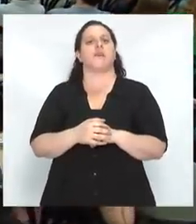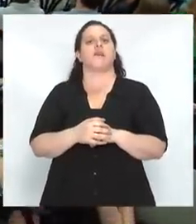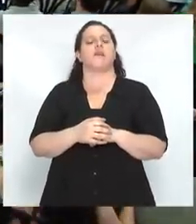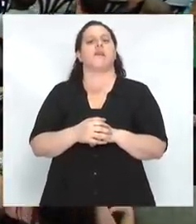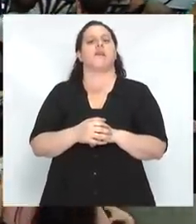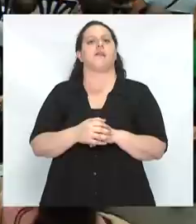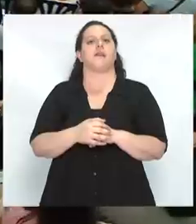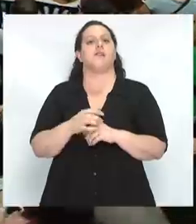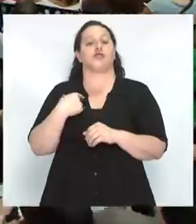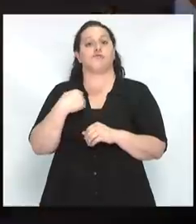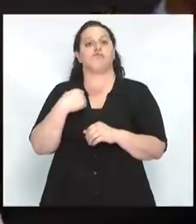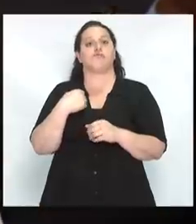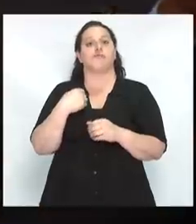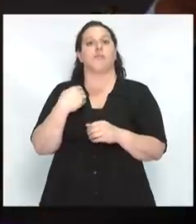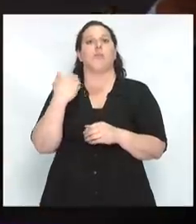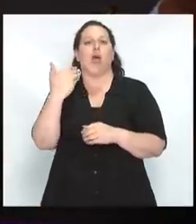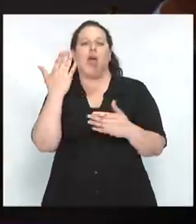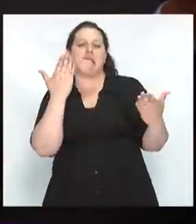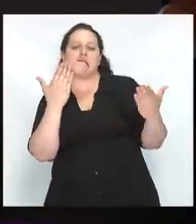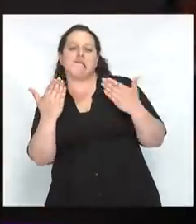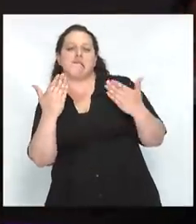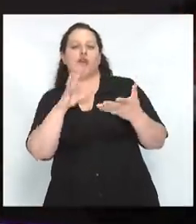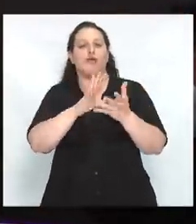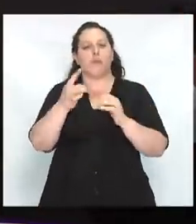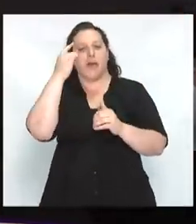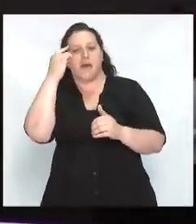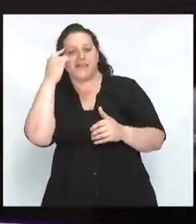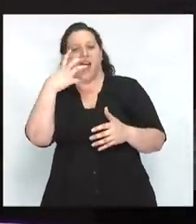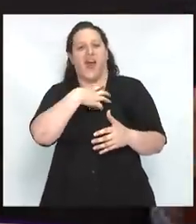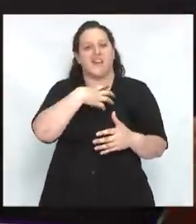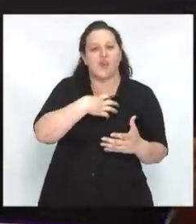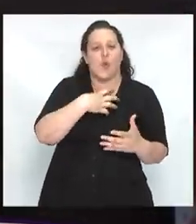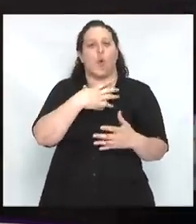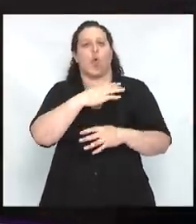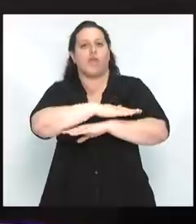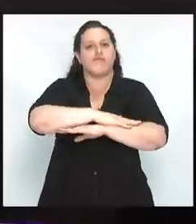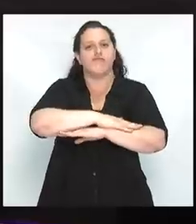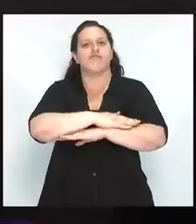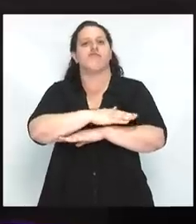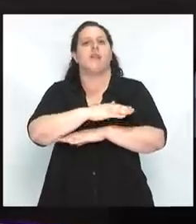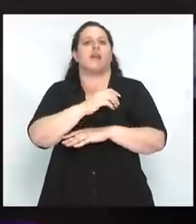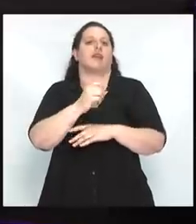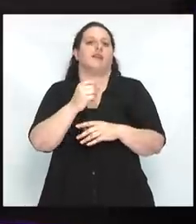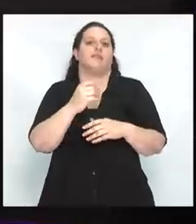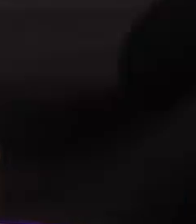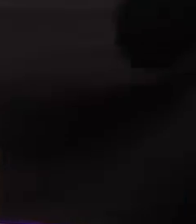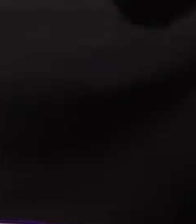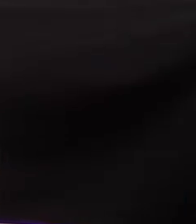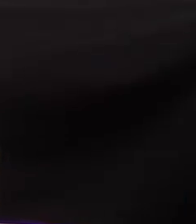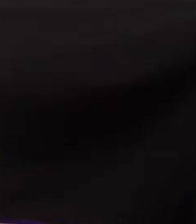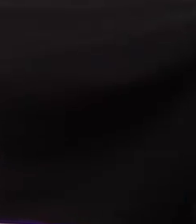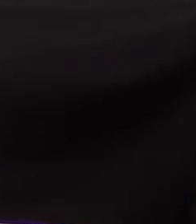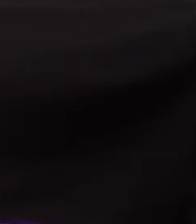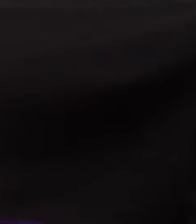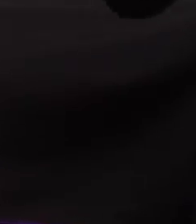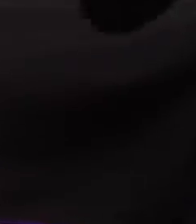puntos de vista, actitudes, comportamientos y acciones de